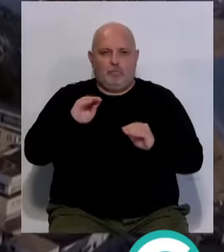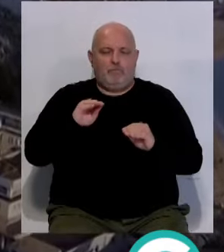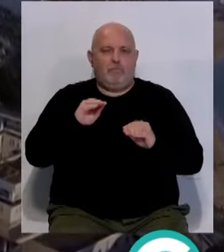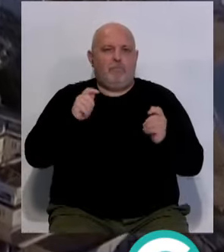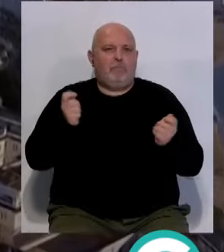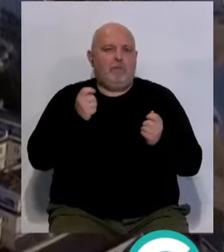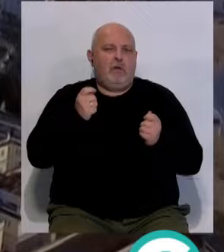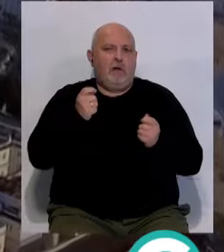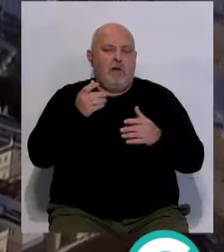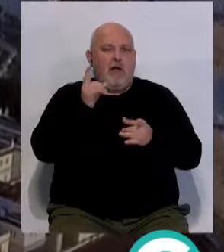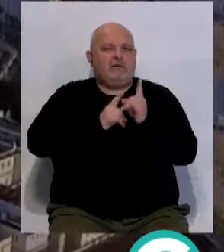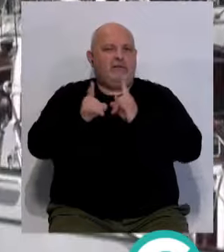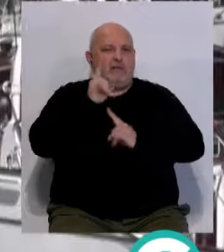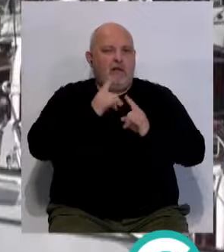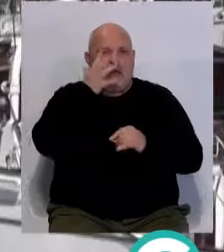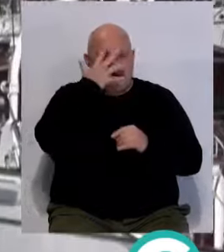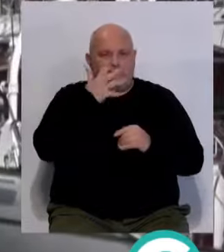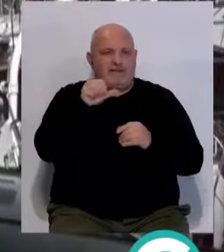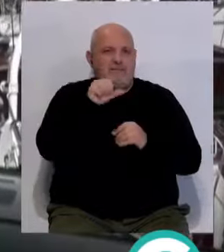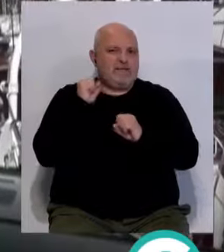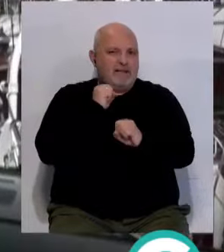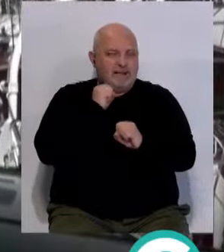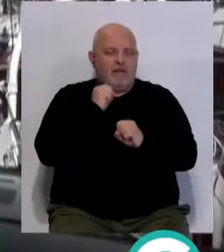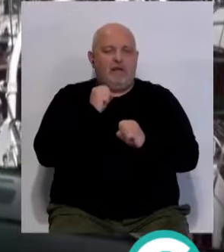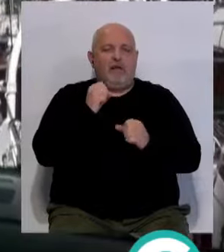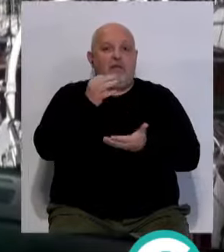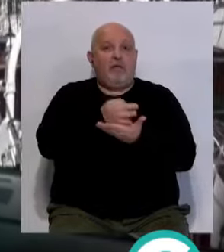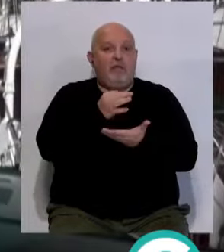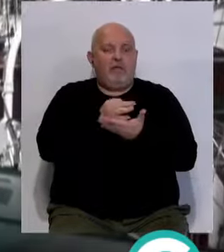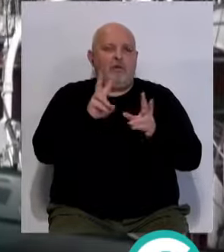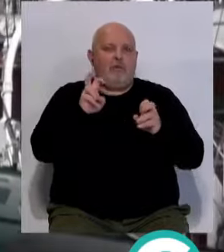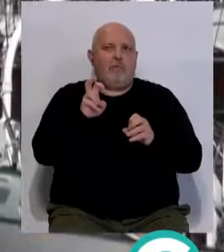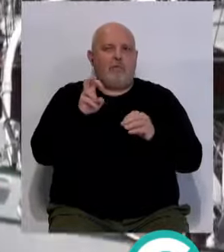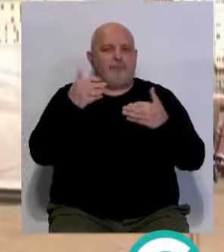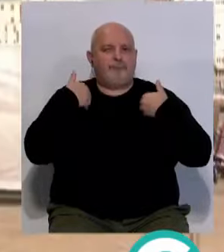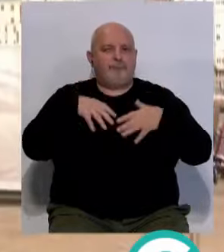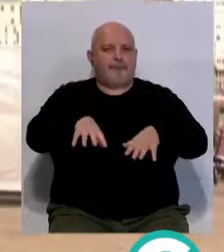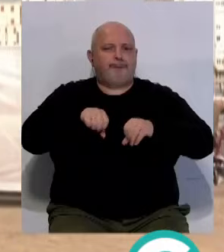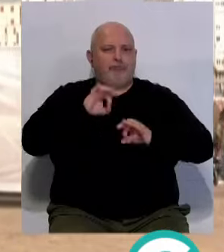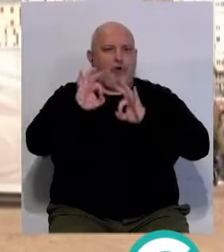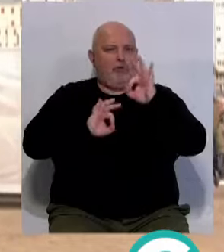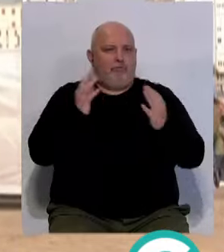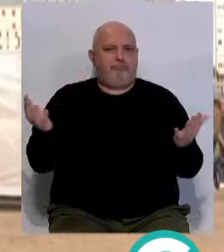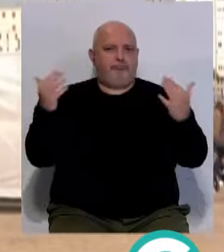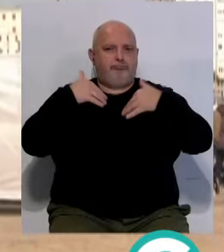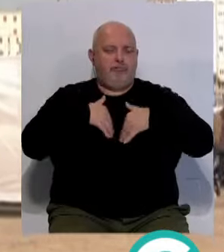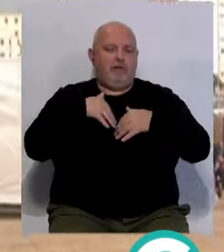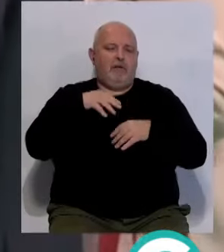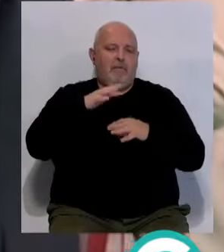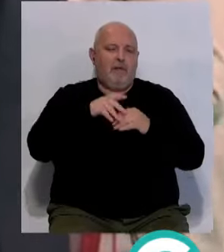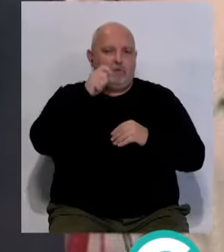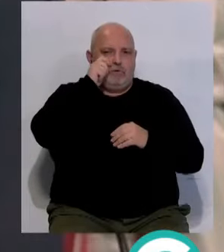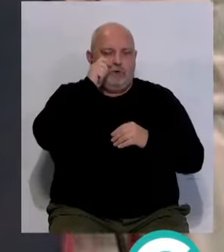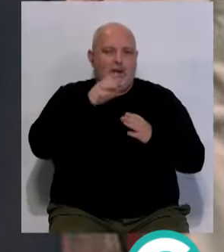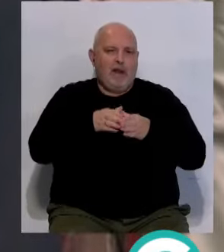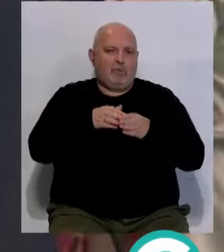promocionará el atractivo del Carnaval y la Semana Santa, la ciudad como anfitriona de grandes eventos y como sede para el